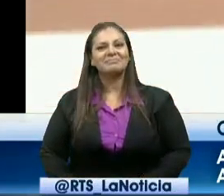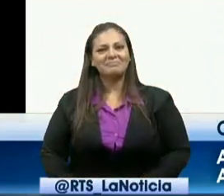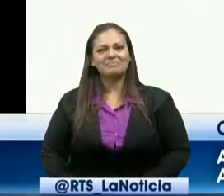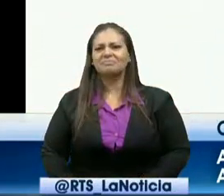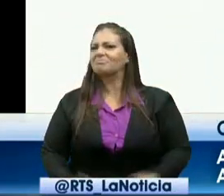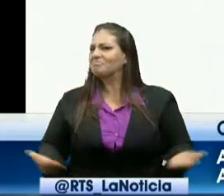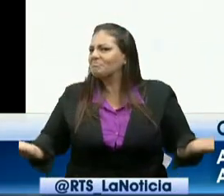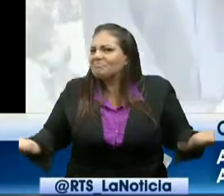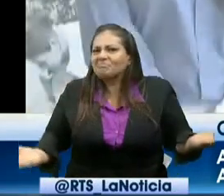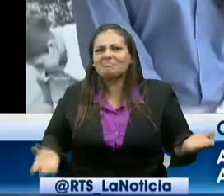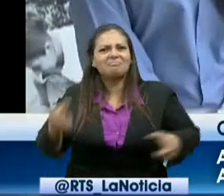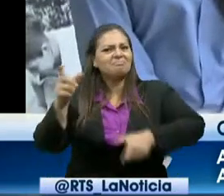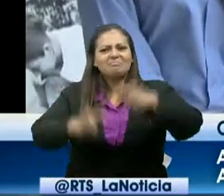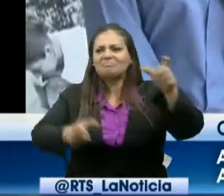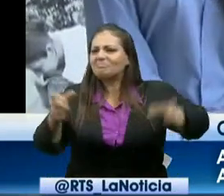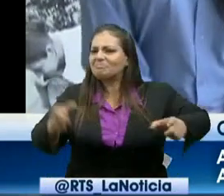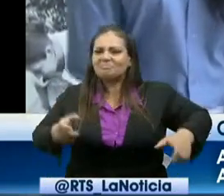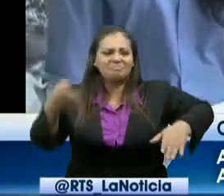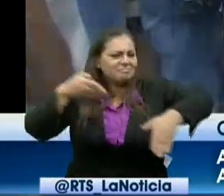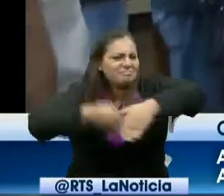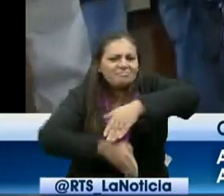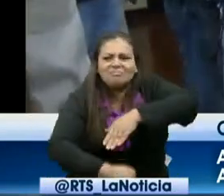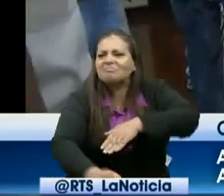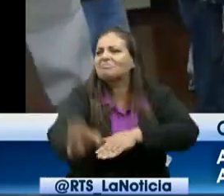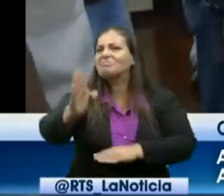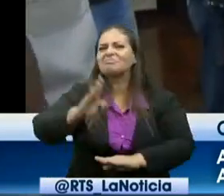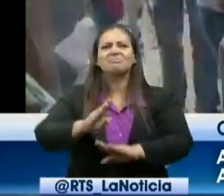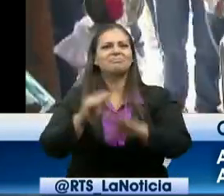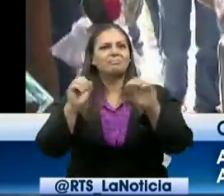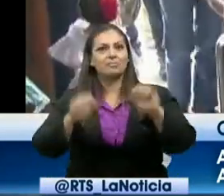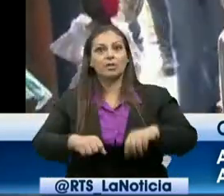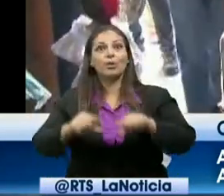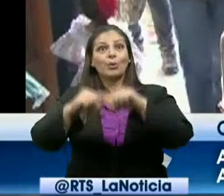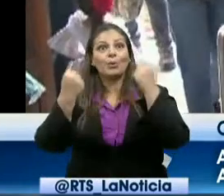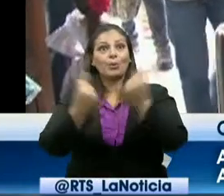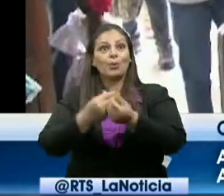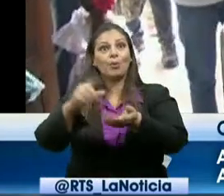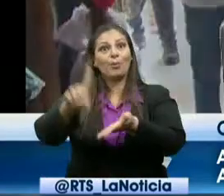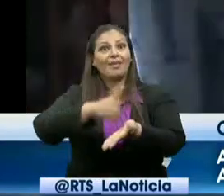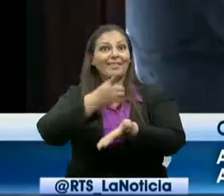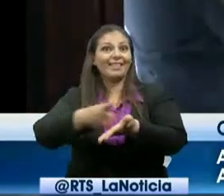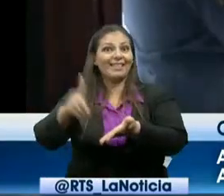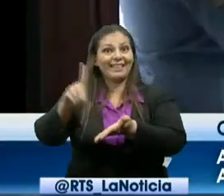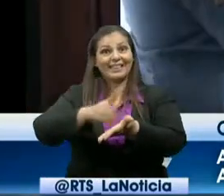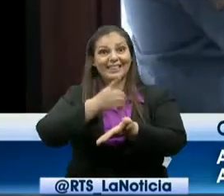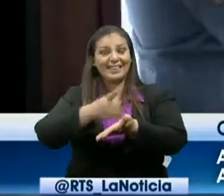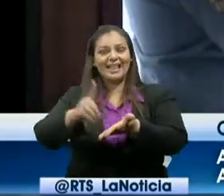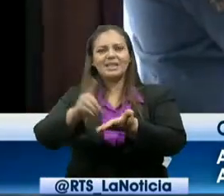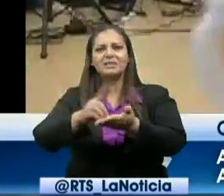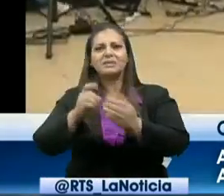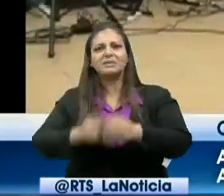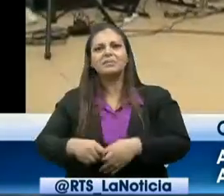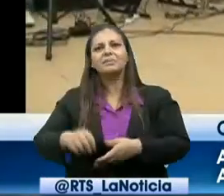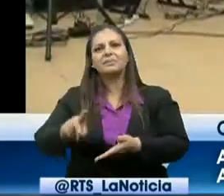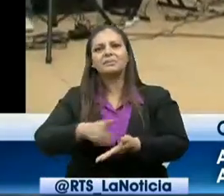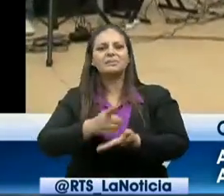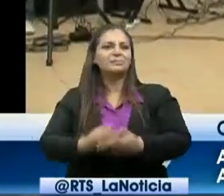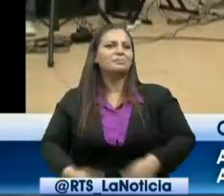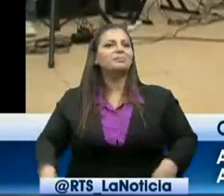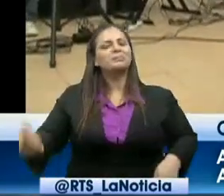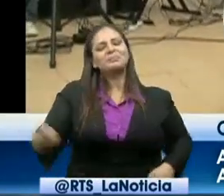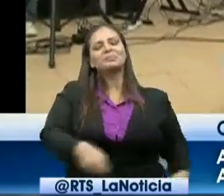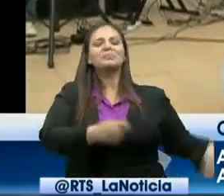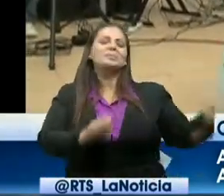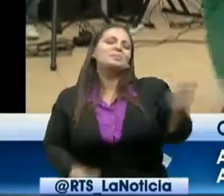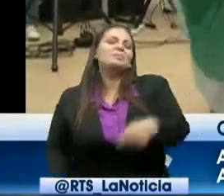abiertas al turismo, donde un grupo folclórico les da la bienvenida para conocer más la historia de la cultura de Manaví. Para ver si aquí se